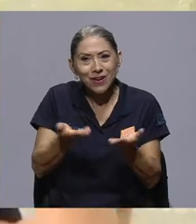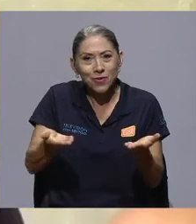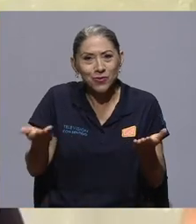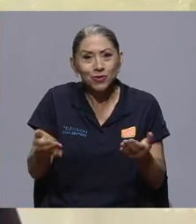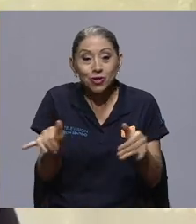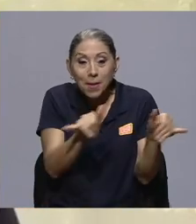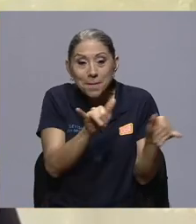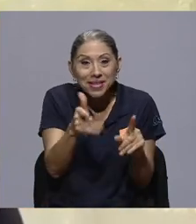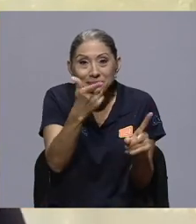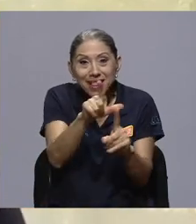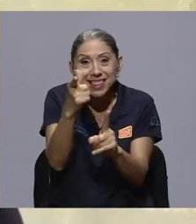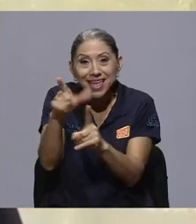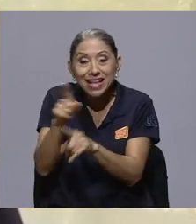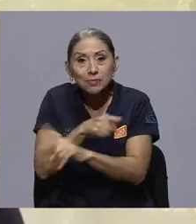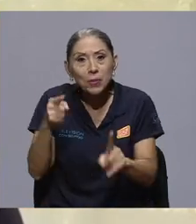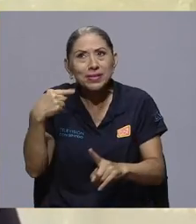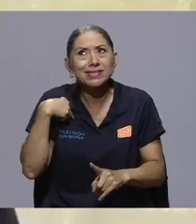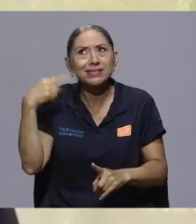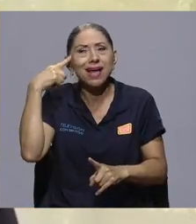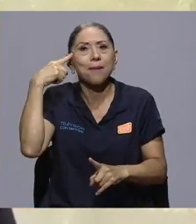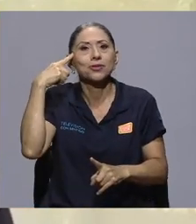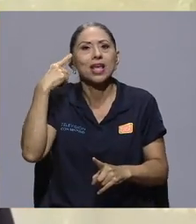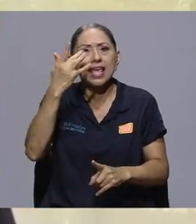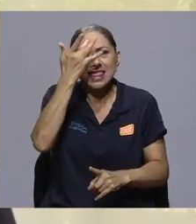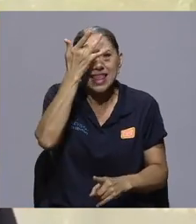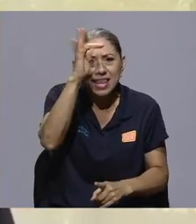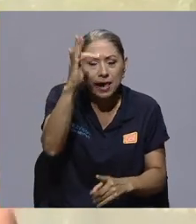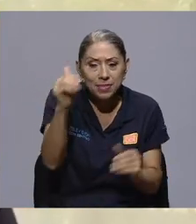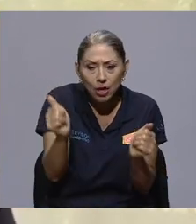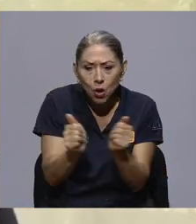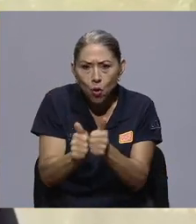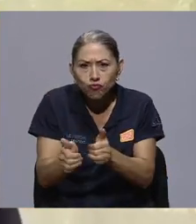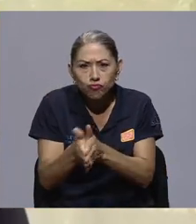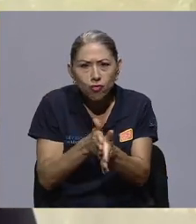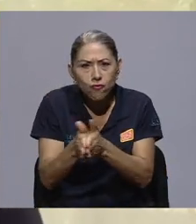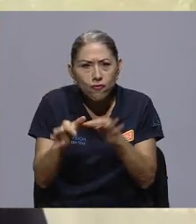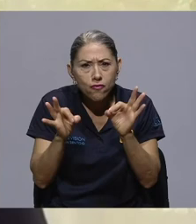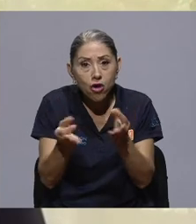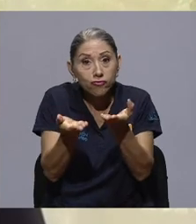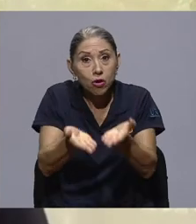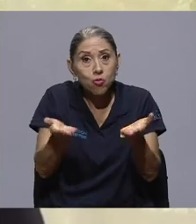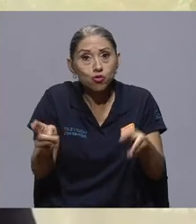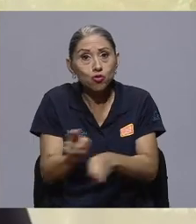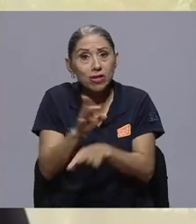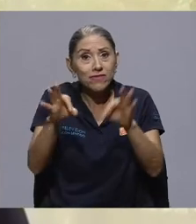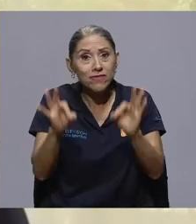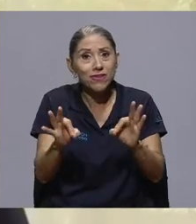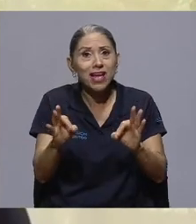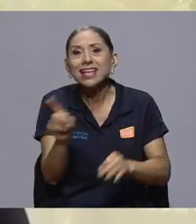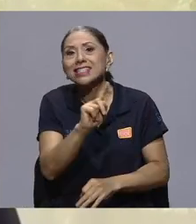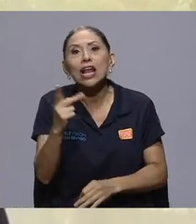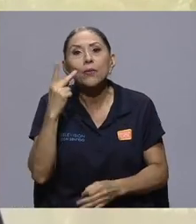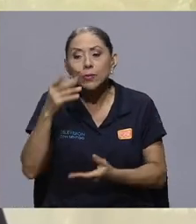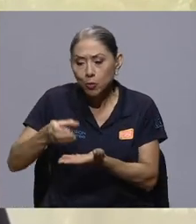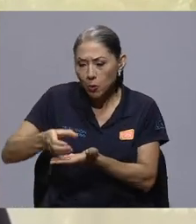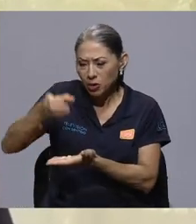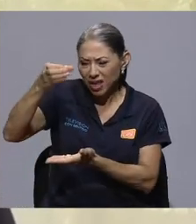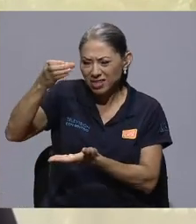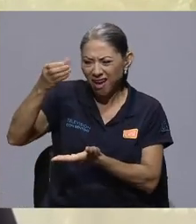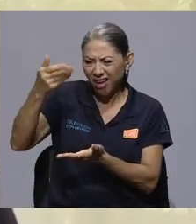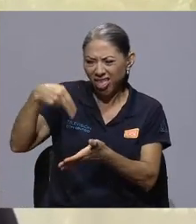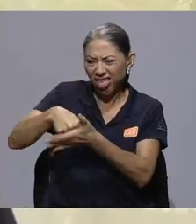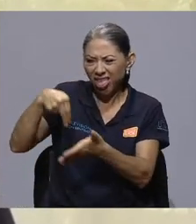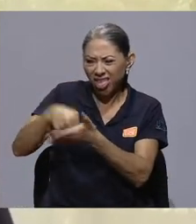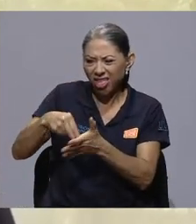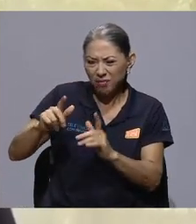hacerlo inteligentemente con eficiencia de los recursos, entonces ya no vemos una botella como una basura y como un estorbo, ya